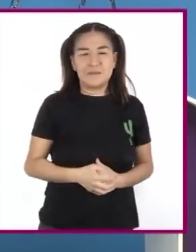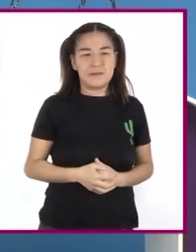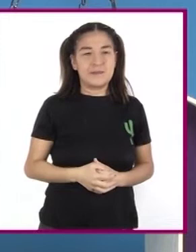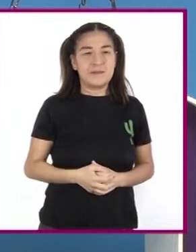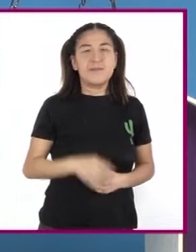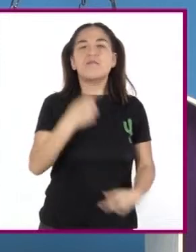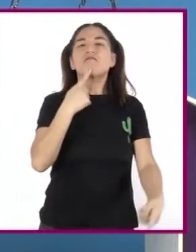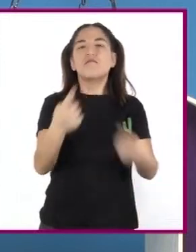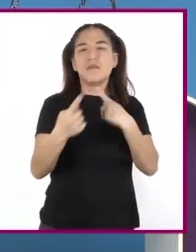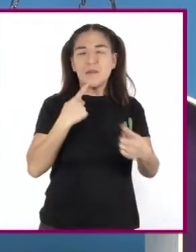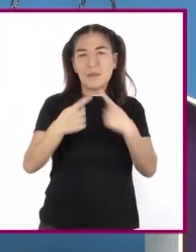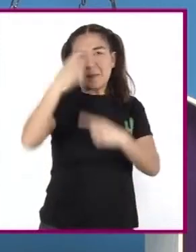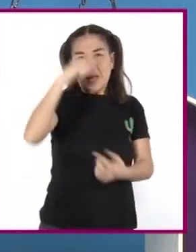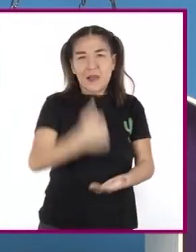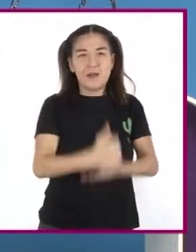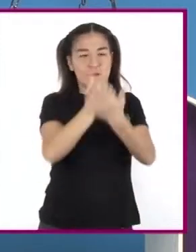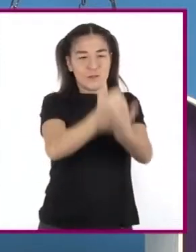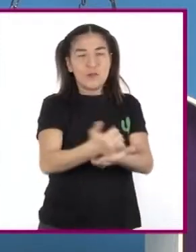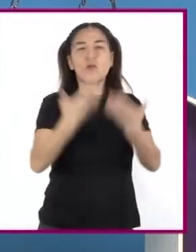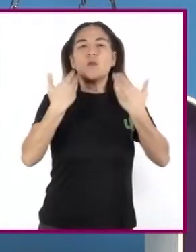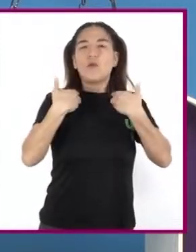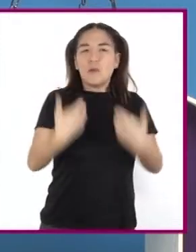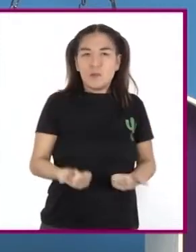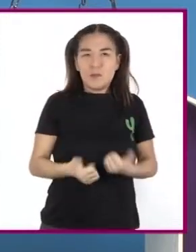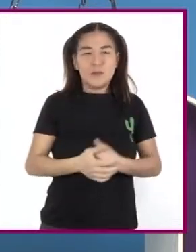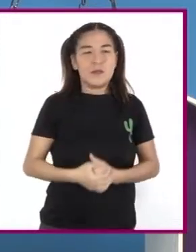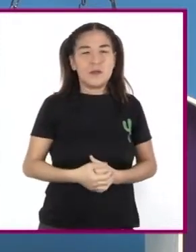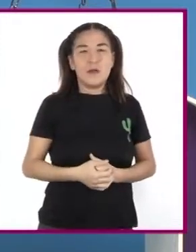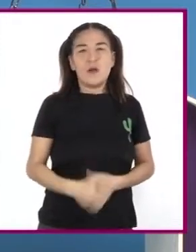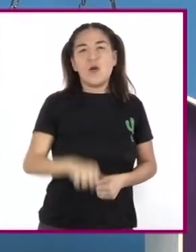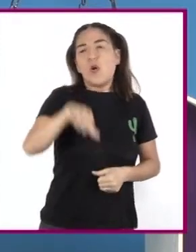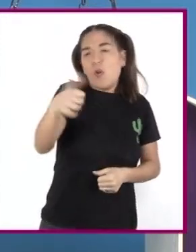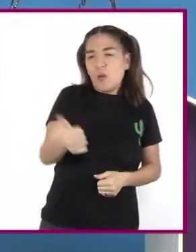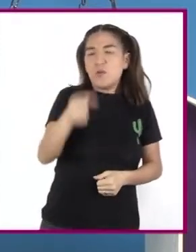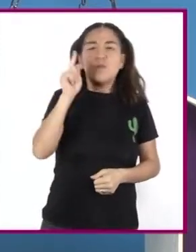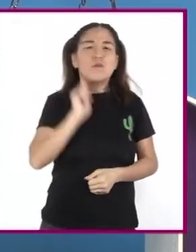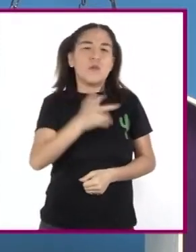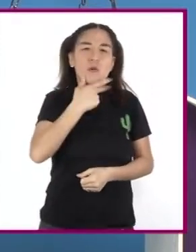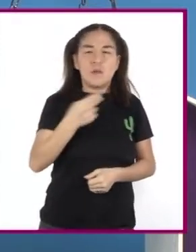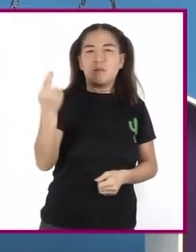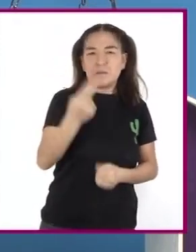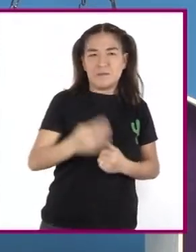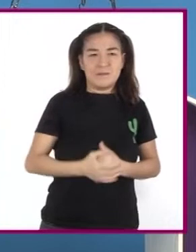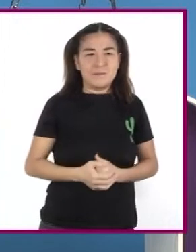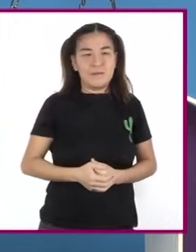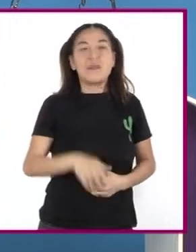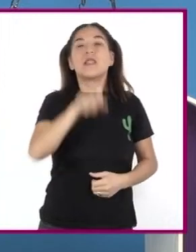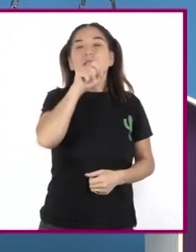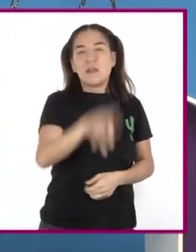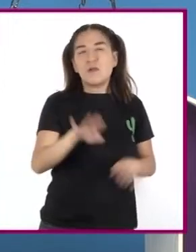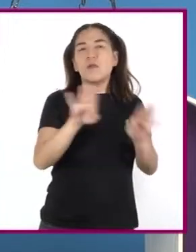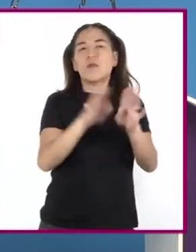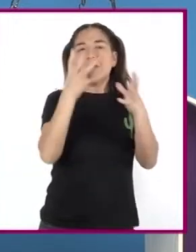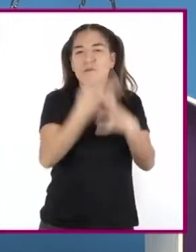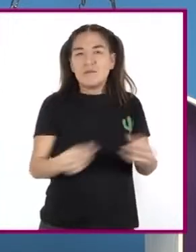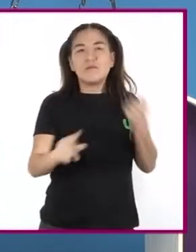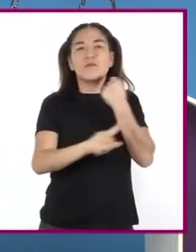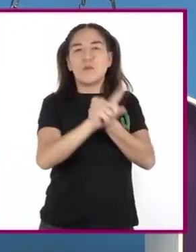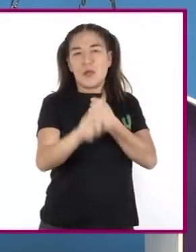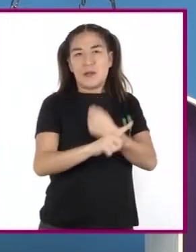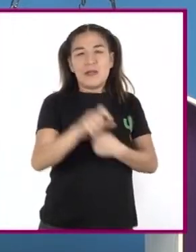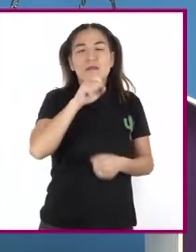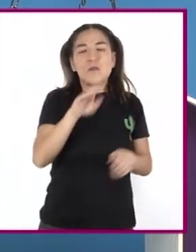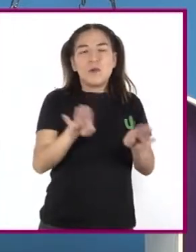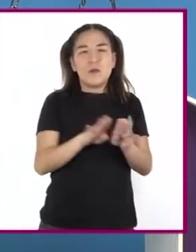Dialogar Ayuda a comprender A la otra O el otro A la vez Que permite resolver conflictos Y